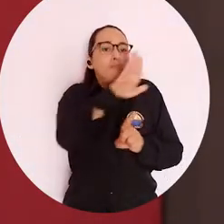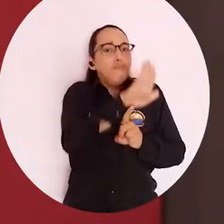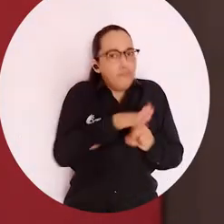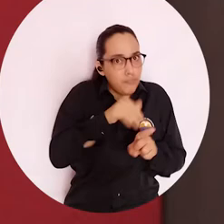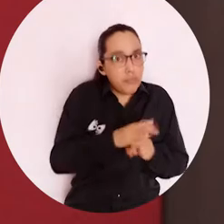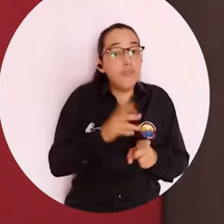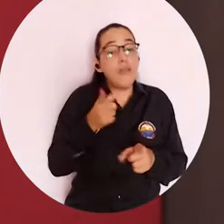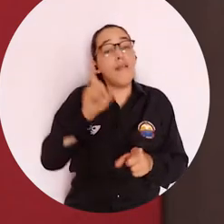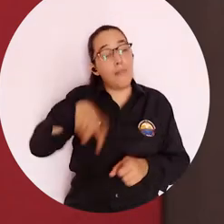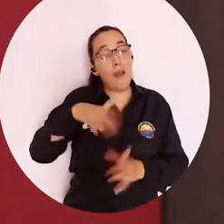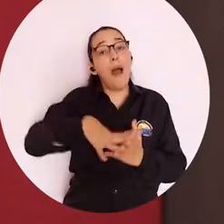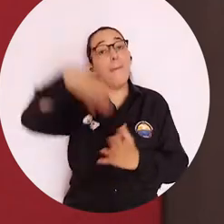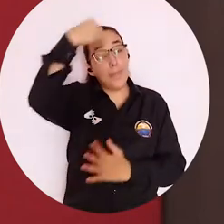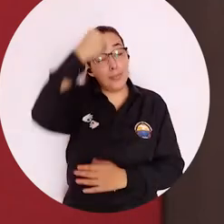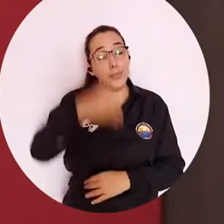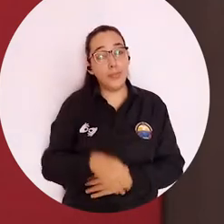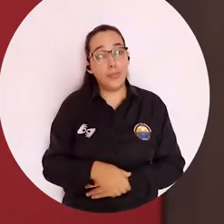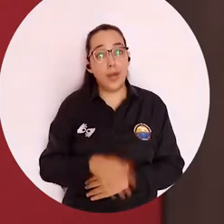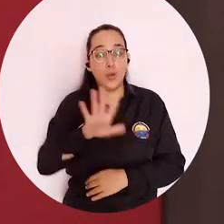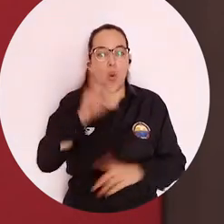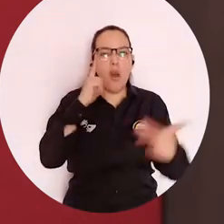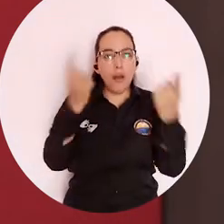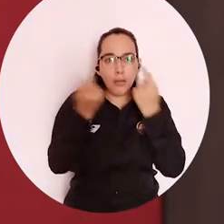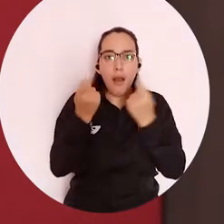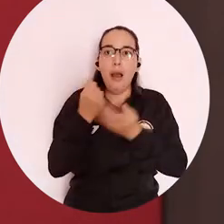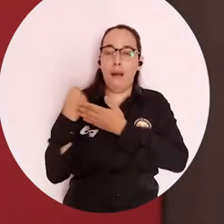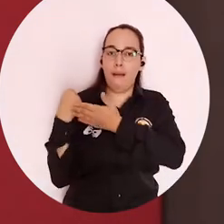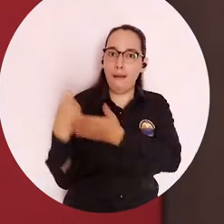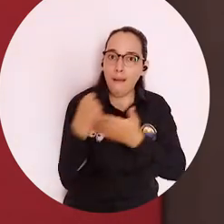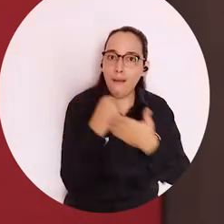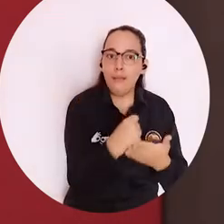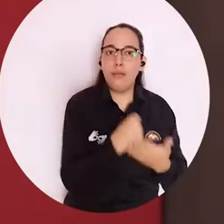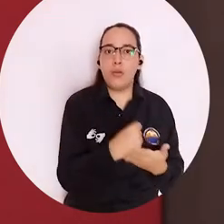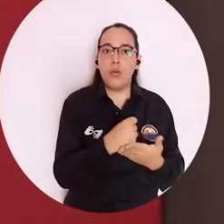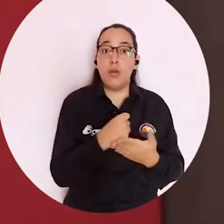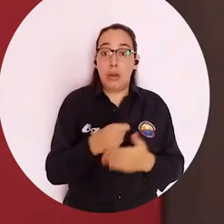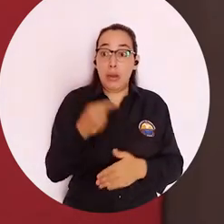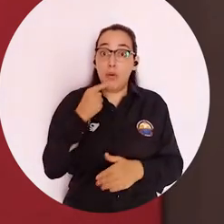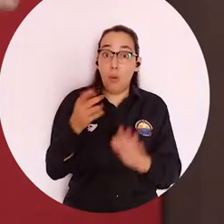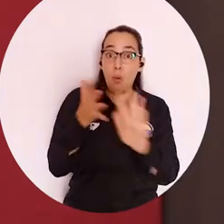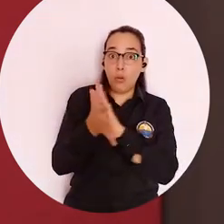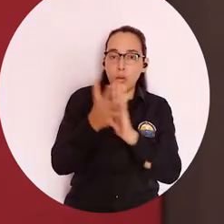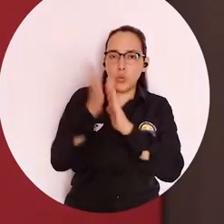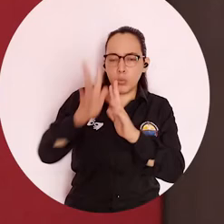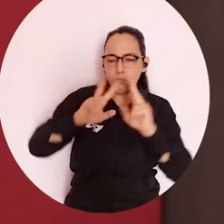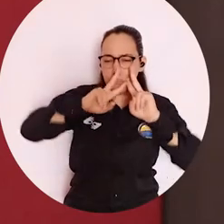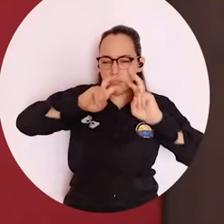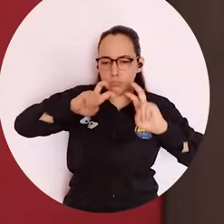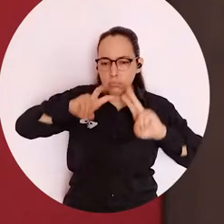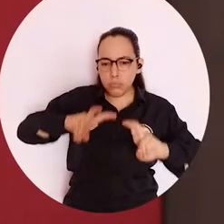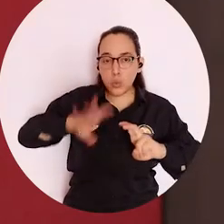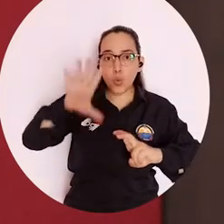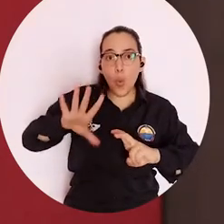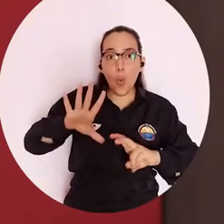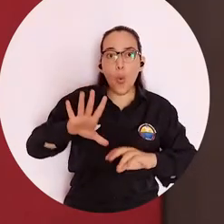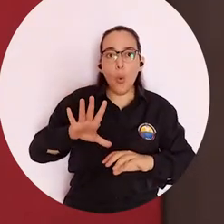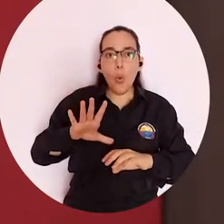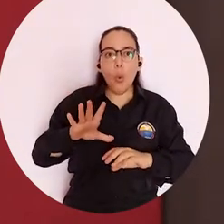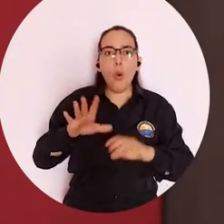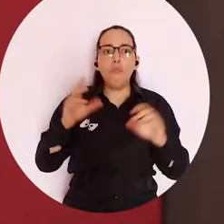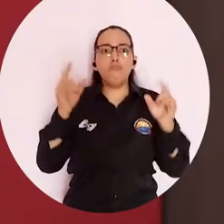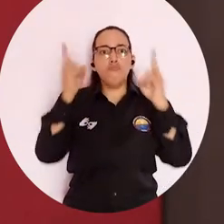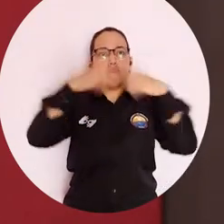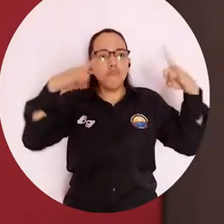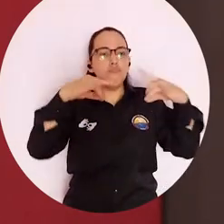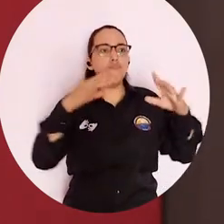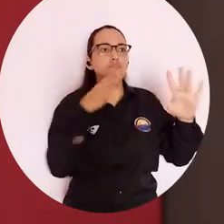y creo que hay que aprender a hacerlo. Y este tipo de estrategias ayudan porque parte de lo que decían en los estudios es que las campañas son